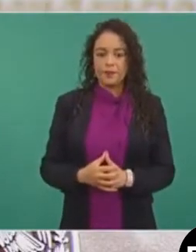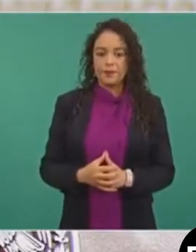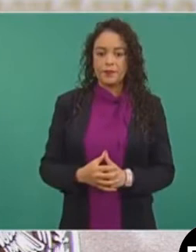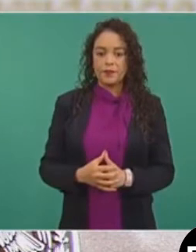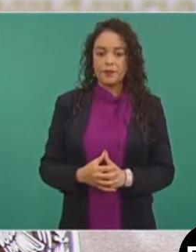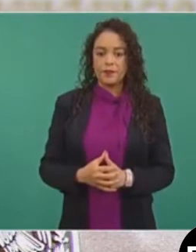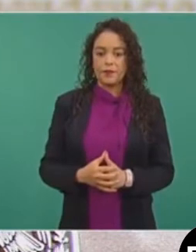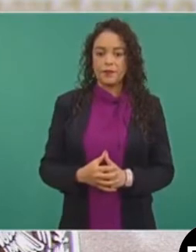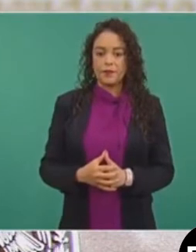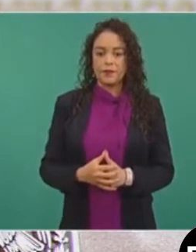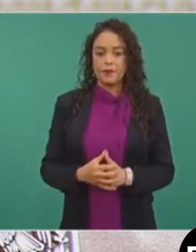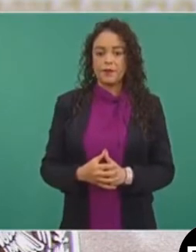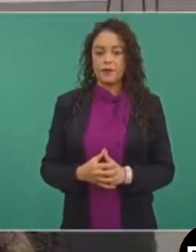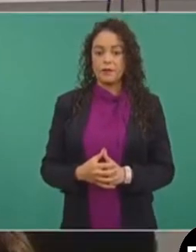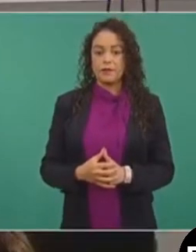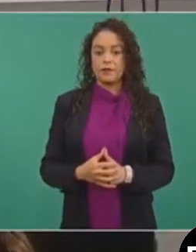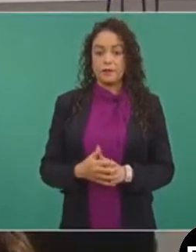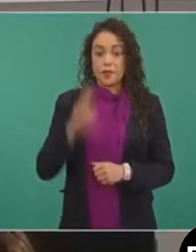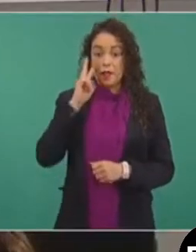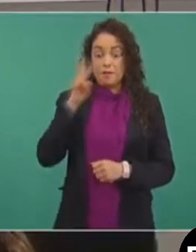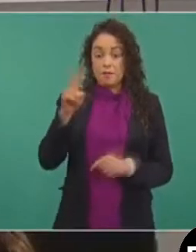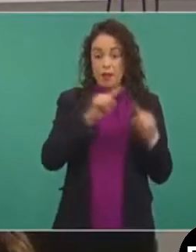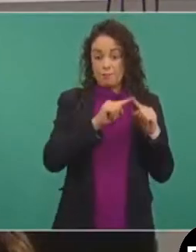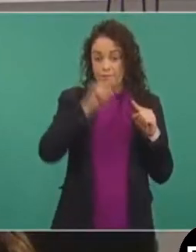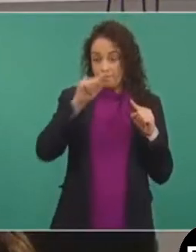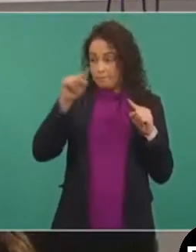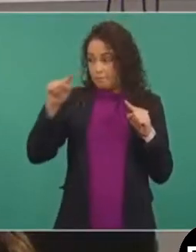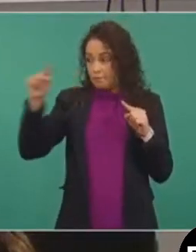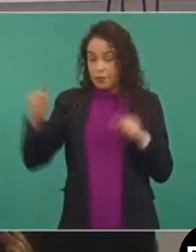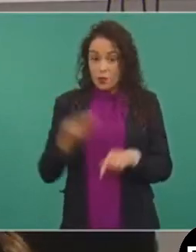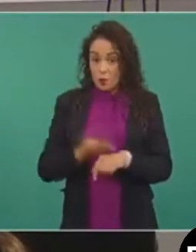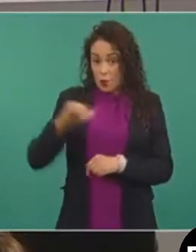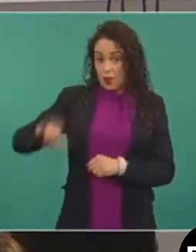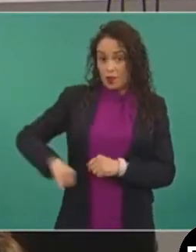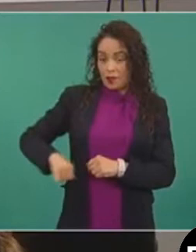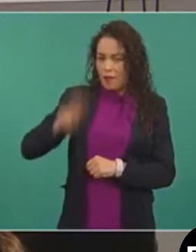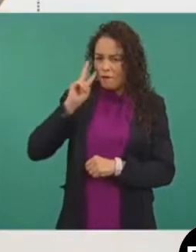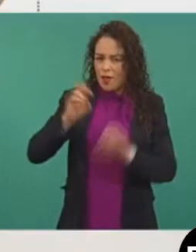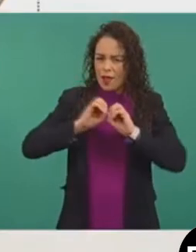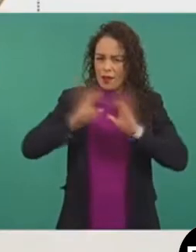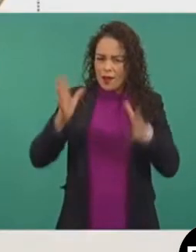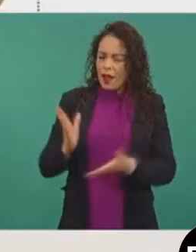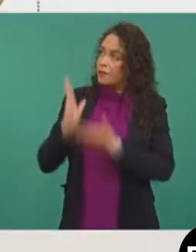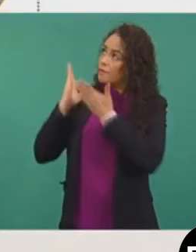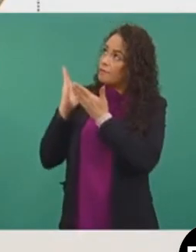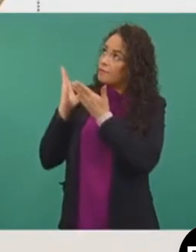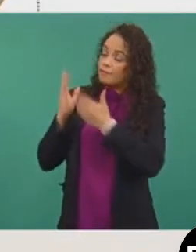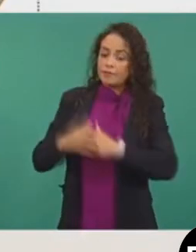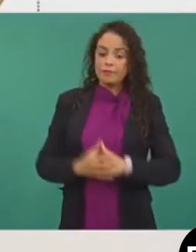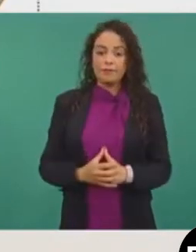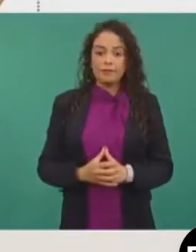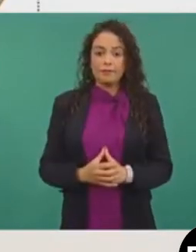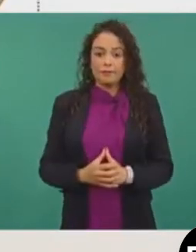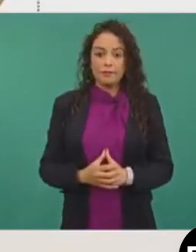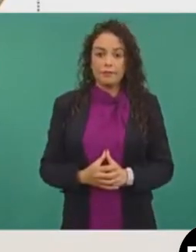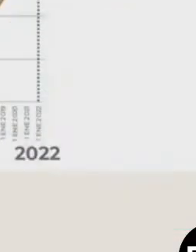es muy interesante, se puede ver muy bien cómo empezó la caída del salario